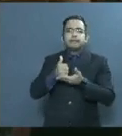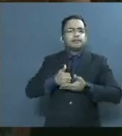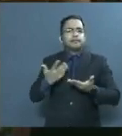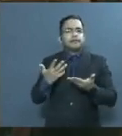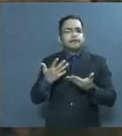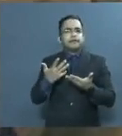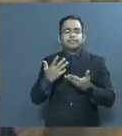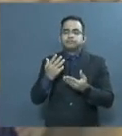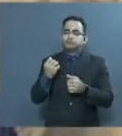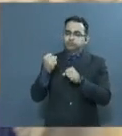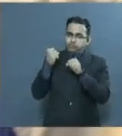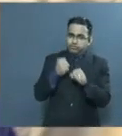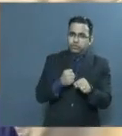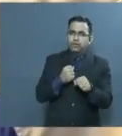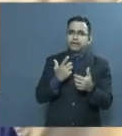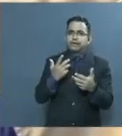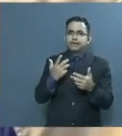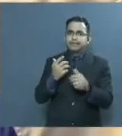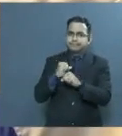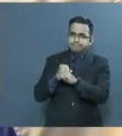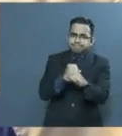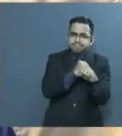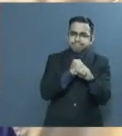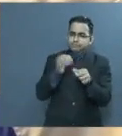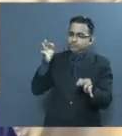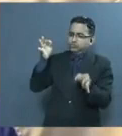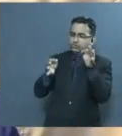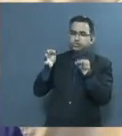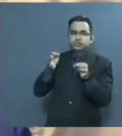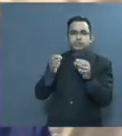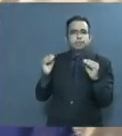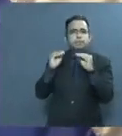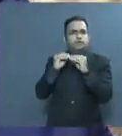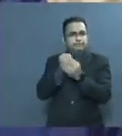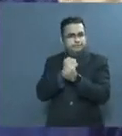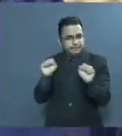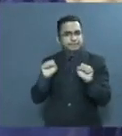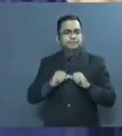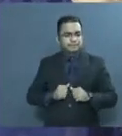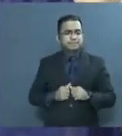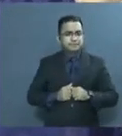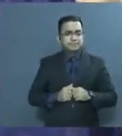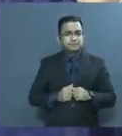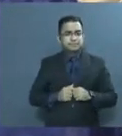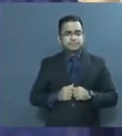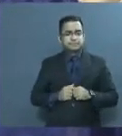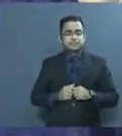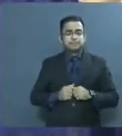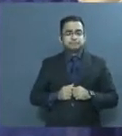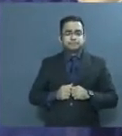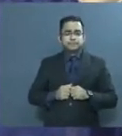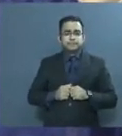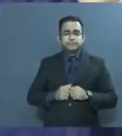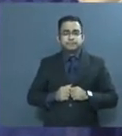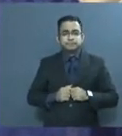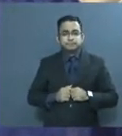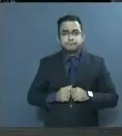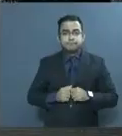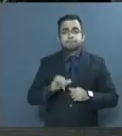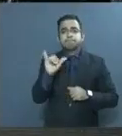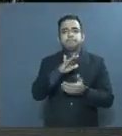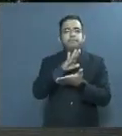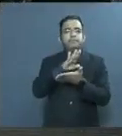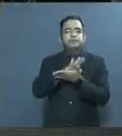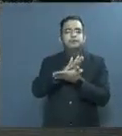más al fortalecimiento de la seguridad jurídica de la República Dominicana. De su lado, la